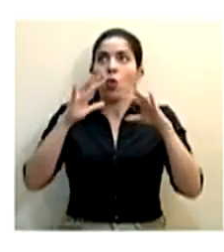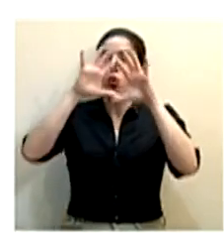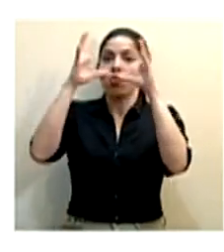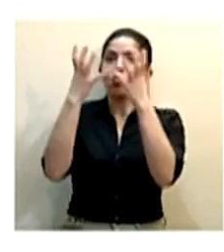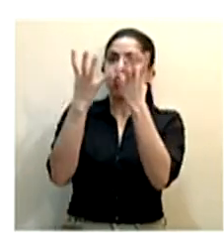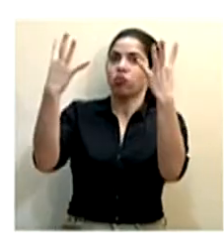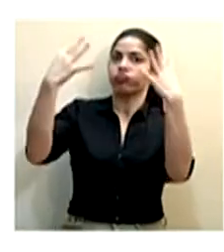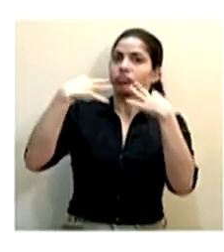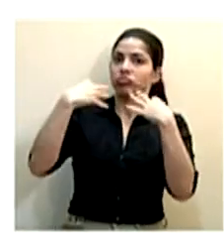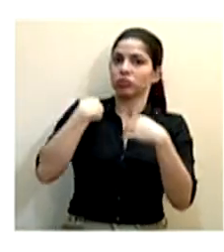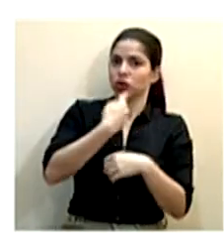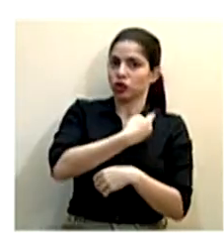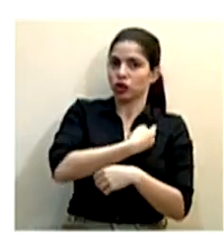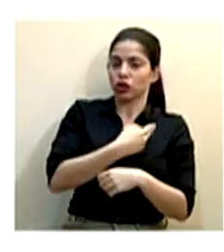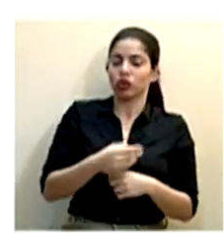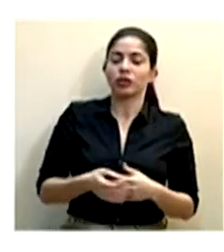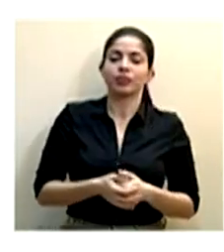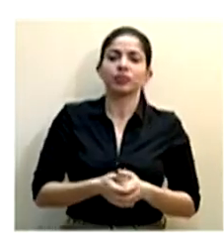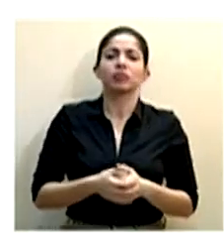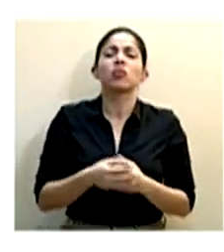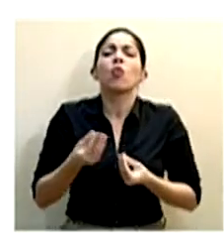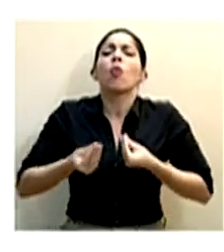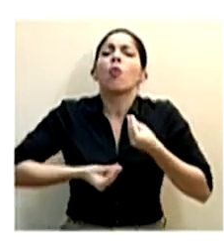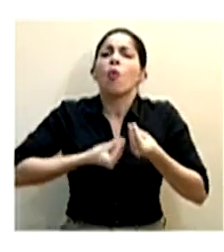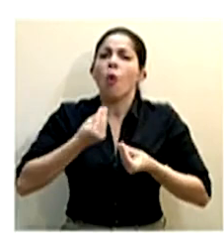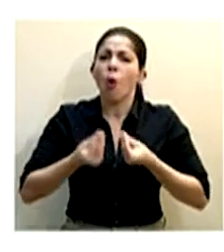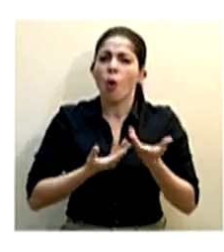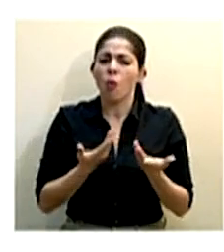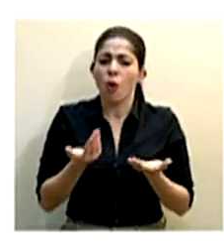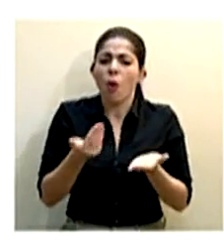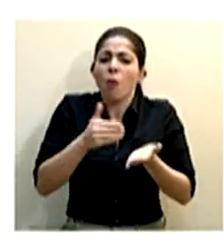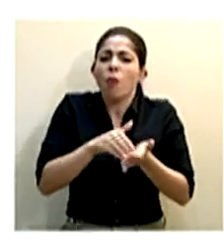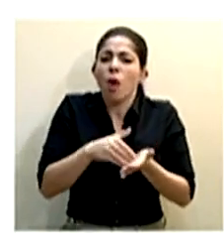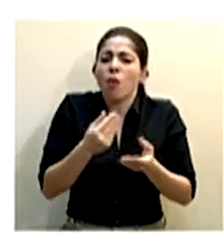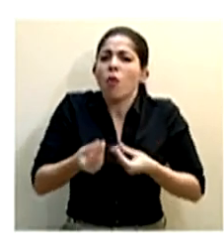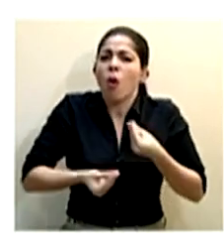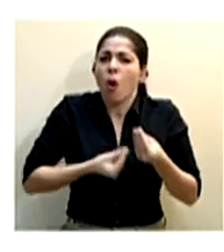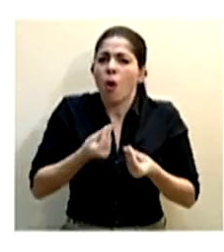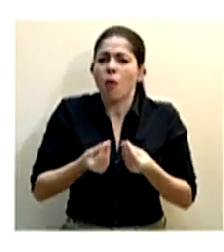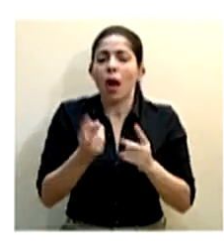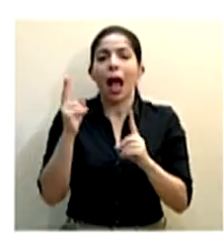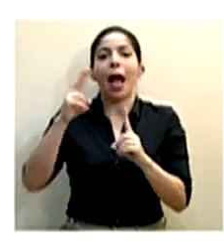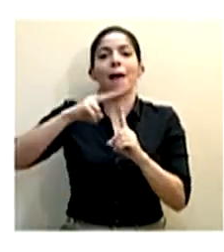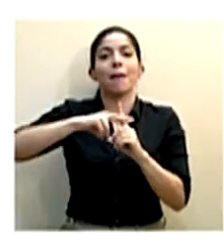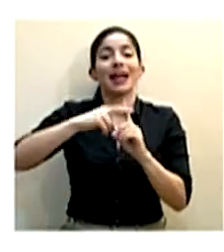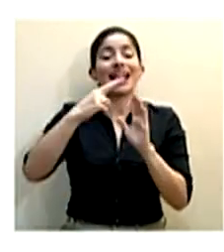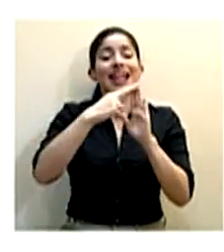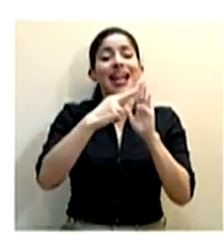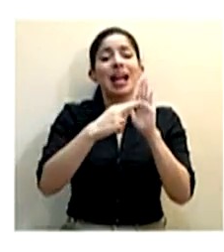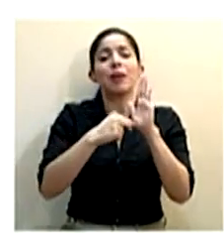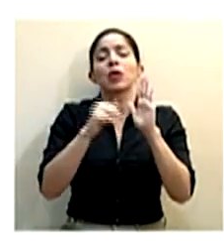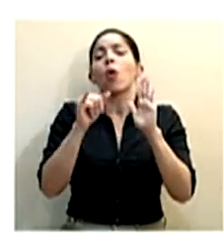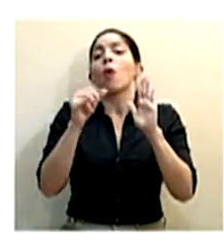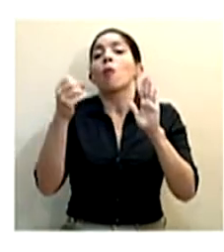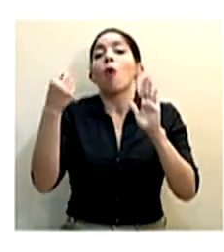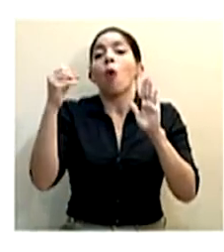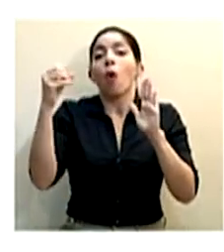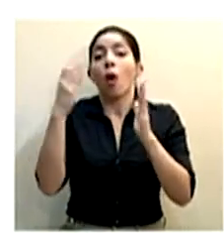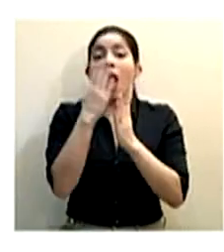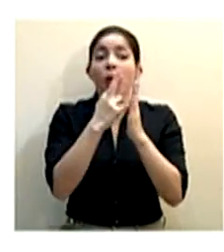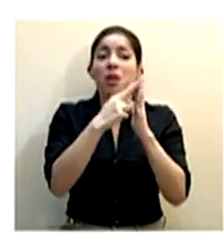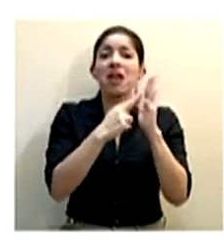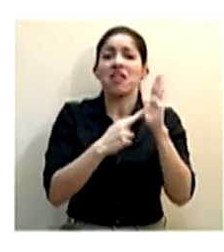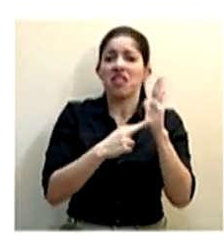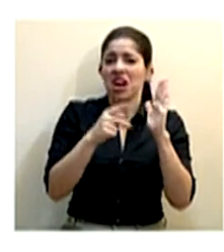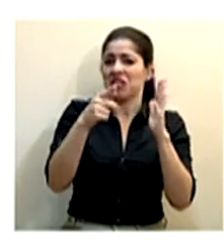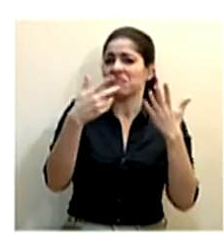mundo. ¿Cómo vamos a hacer esta, esta reincorporación? Aplicando reglas de oro. Algunas de estas reglas ustedes ya